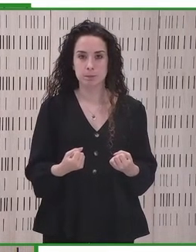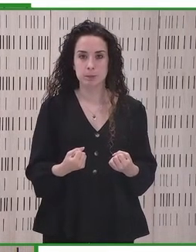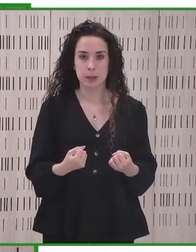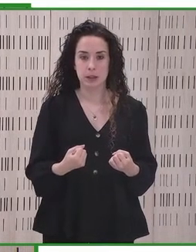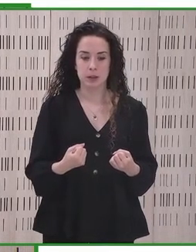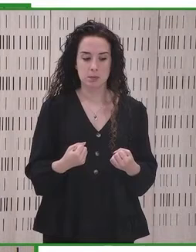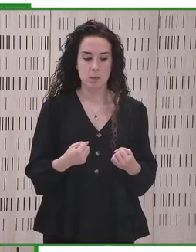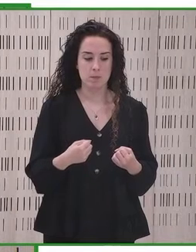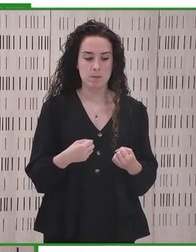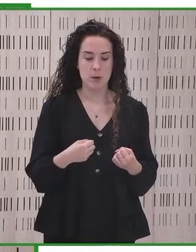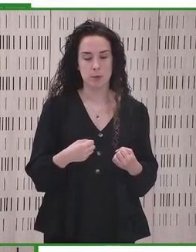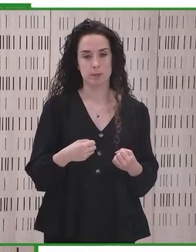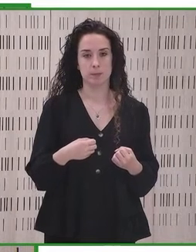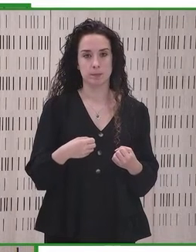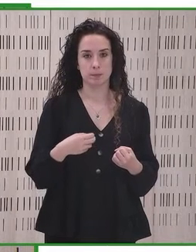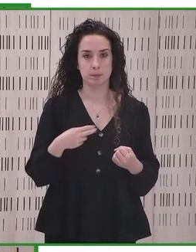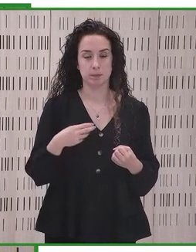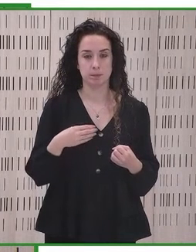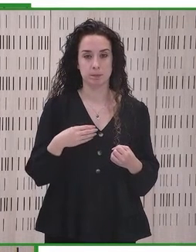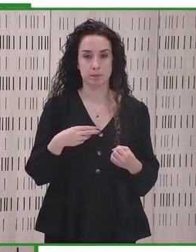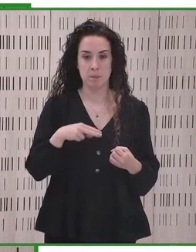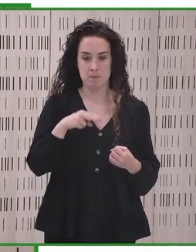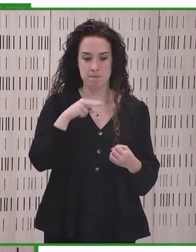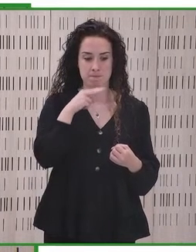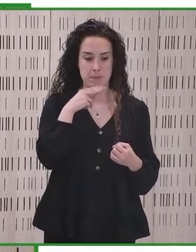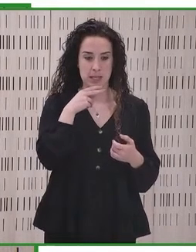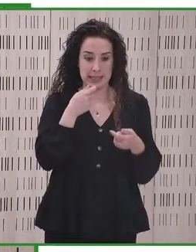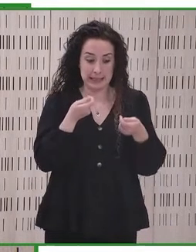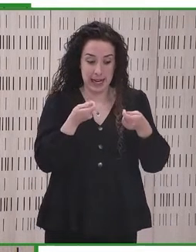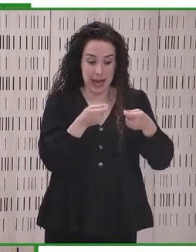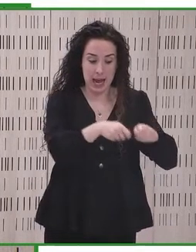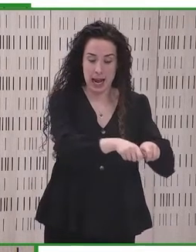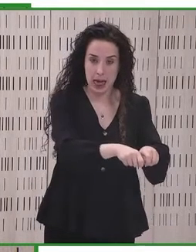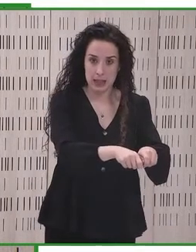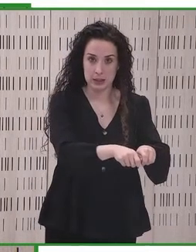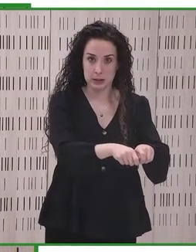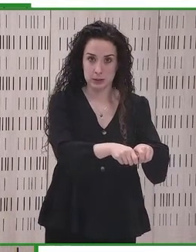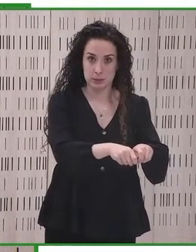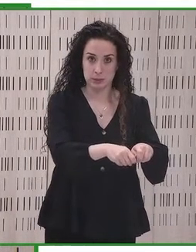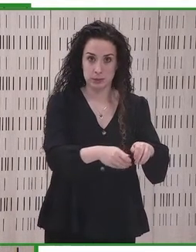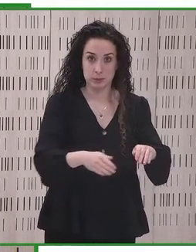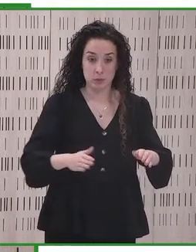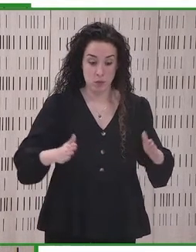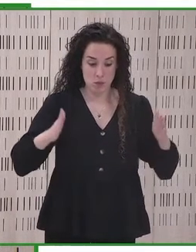inodoros que estén cerradas por abajo